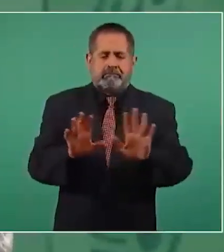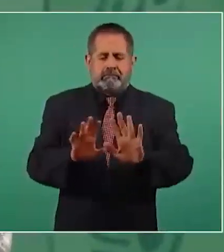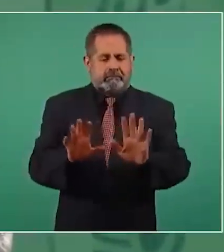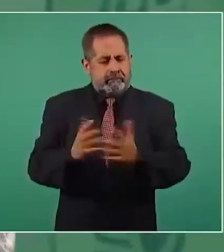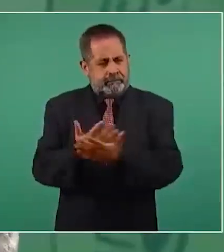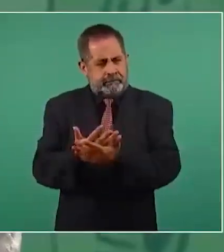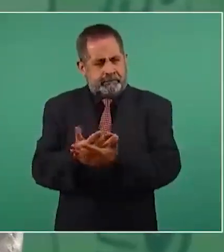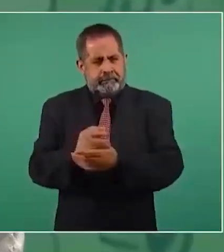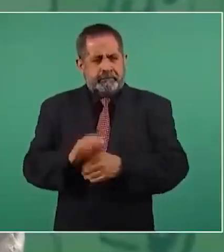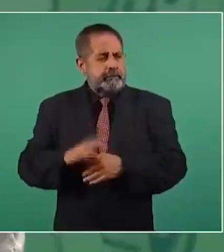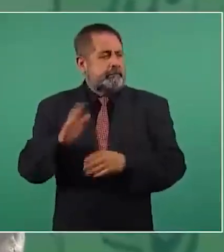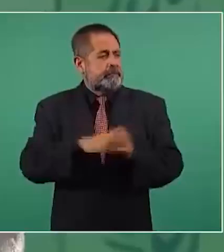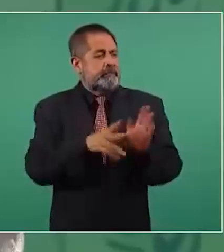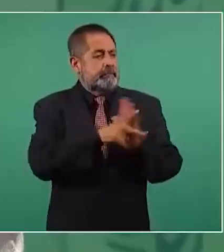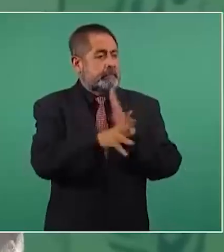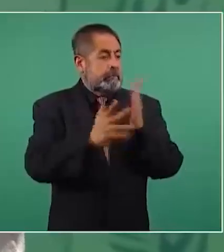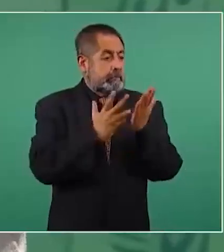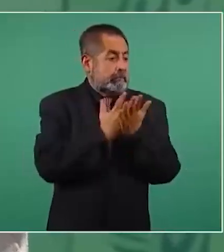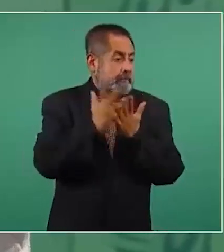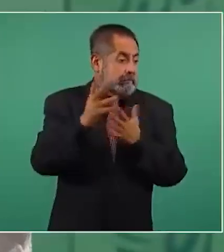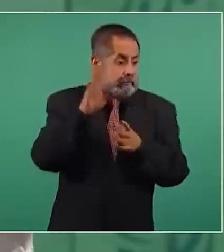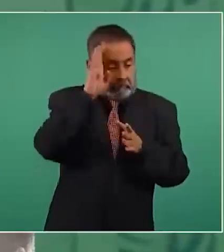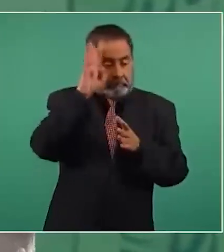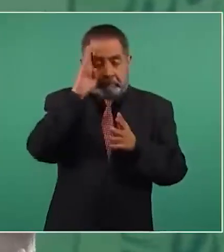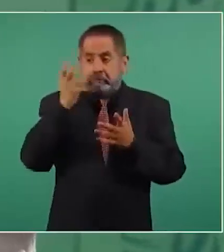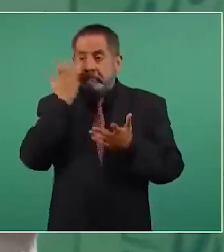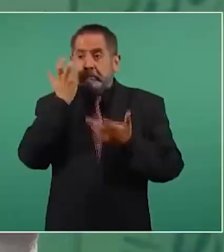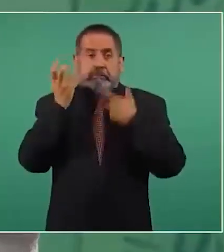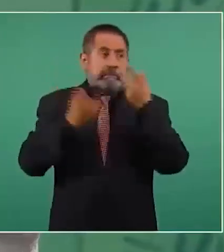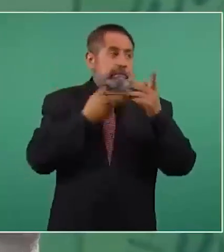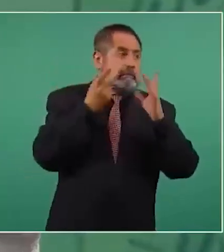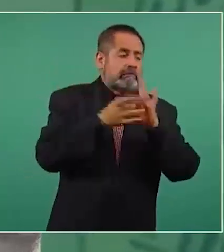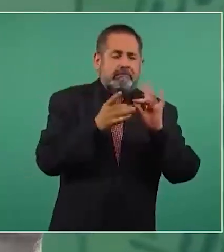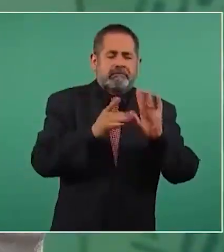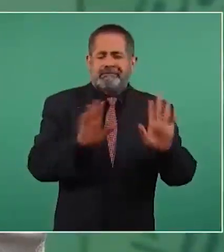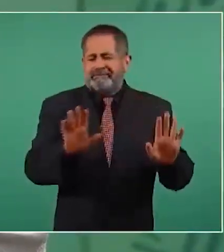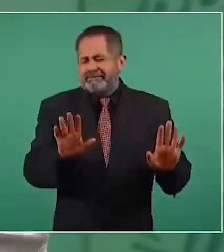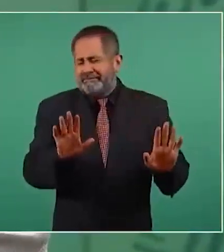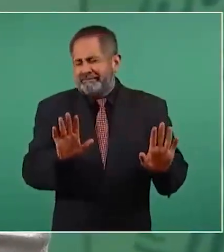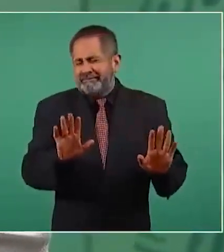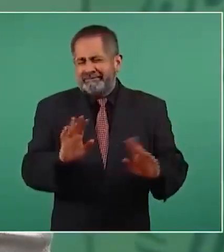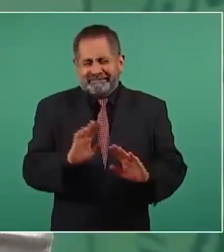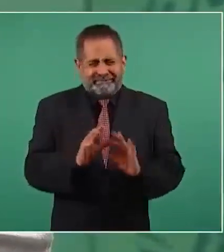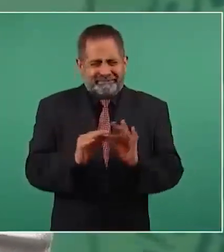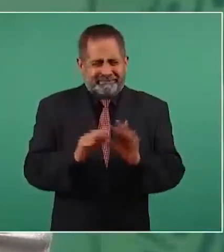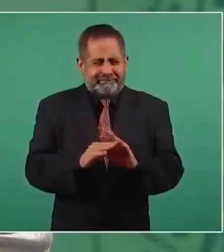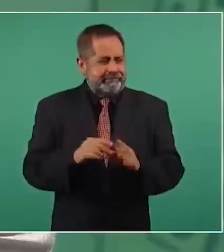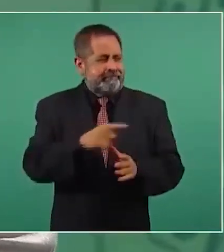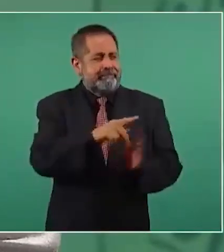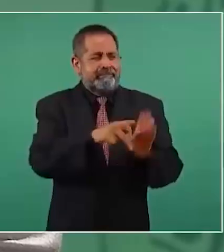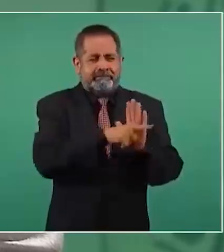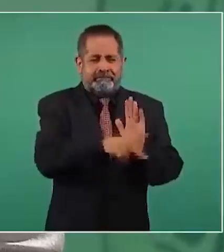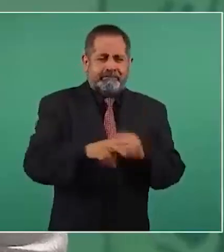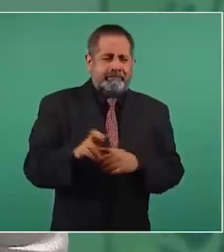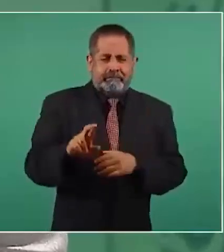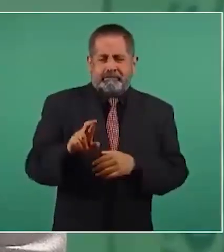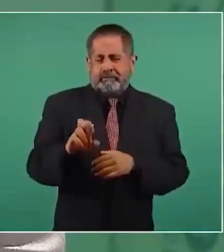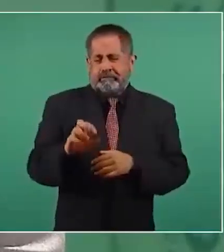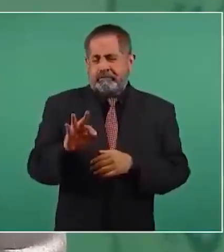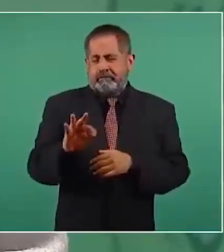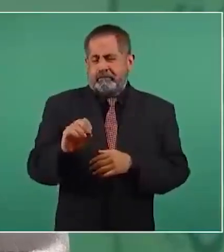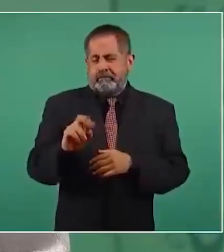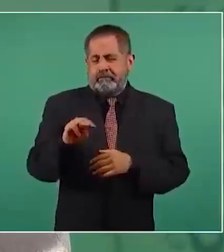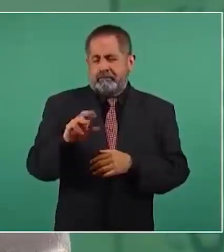el sensacionalismo, el amarillismo del Reforma y de otros